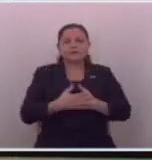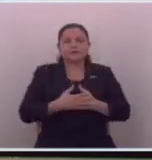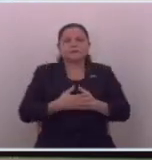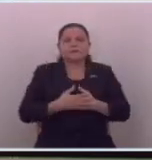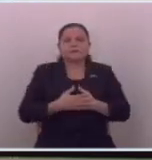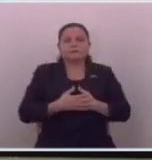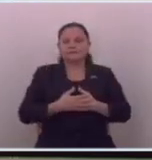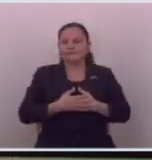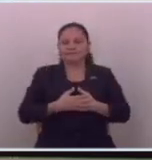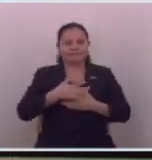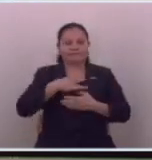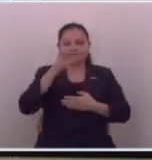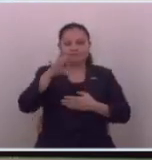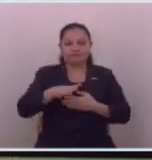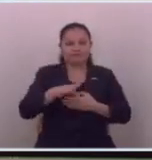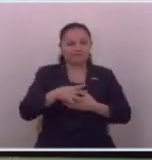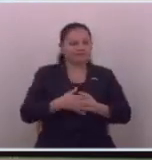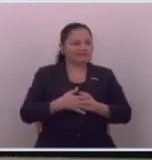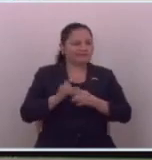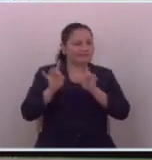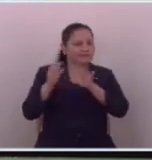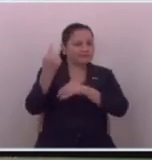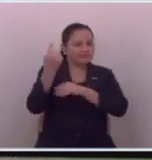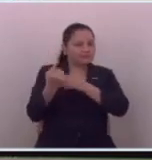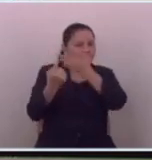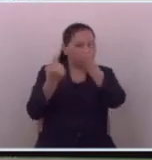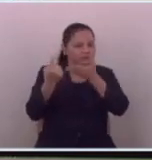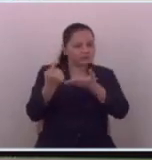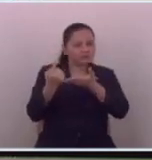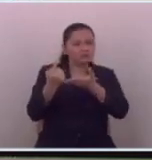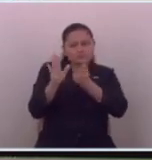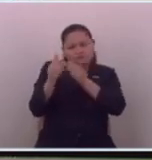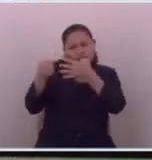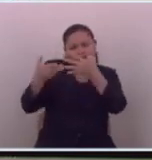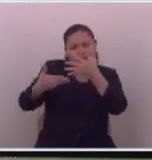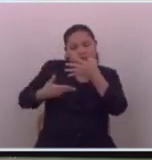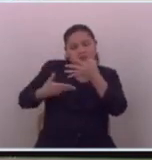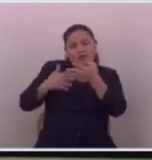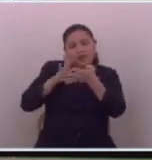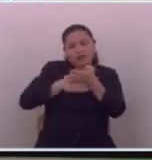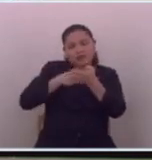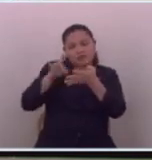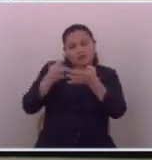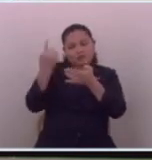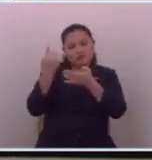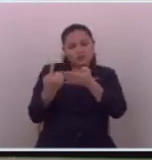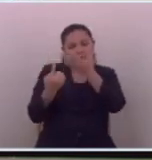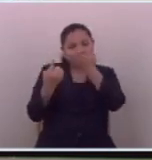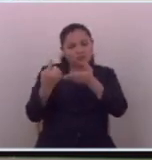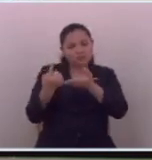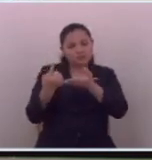mal caen pero tienen derecho a caer mal también si quieren